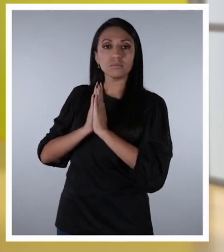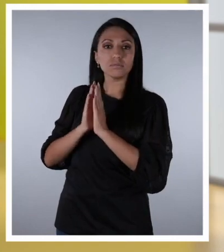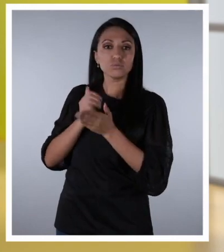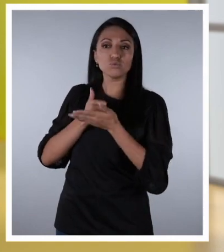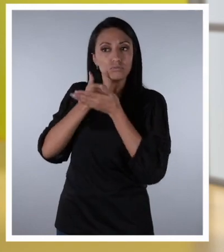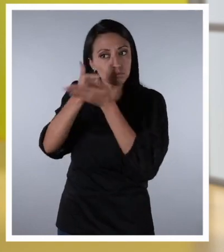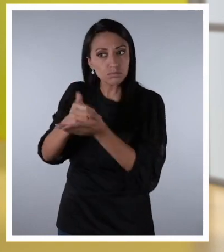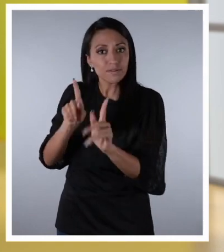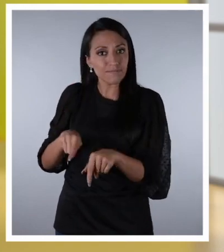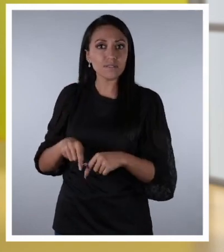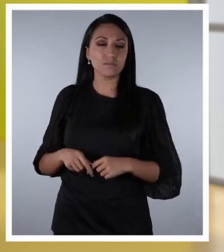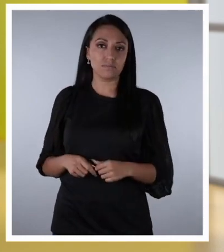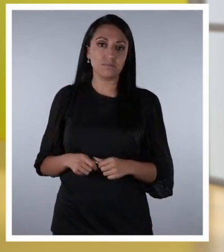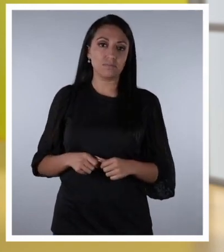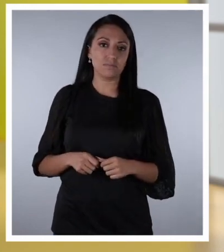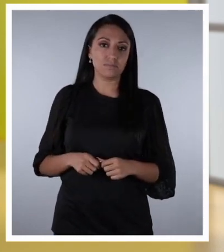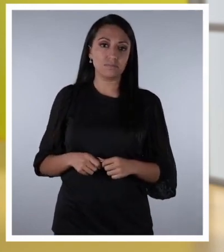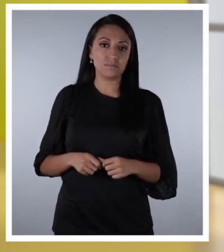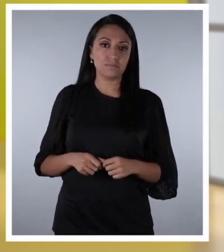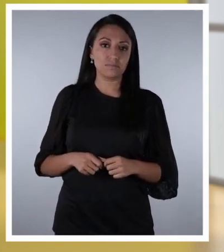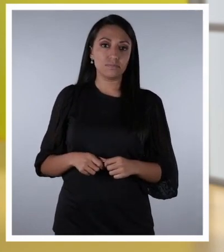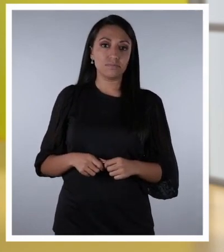este tipo de violencia